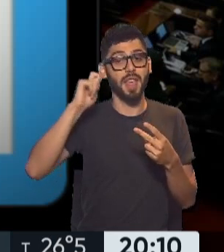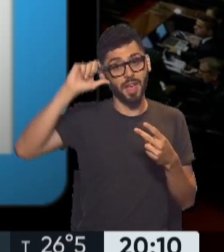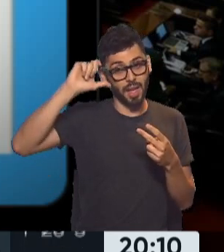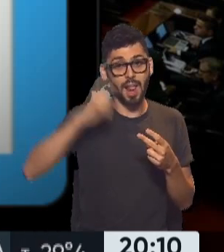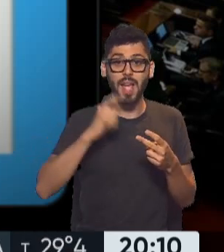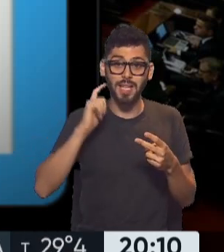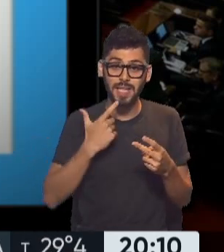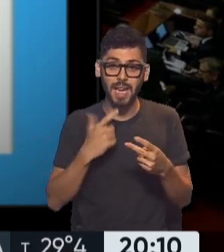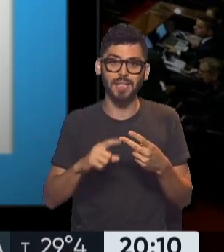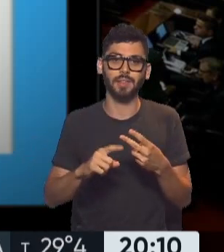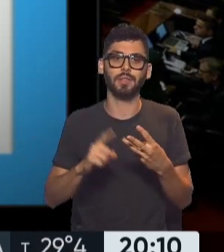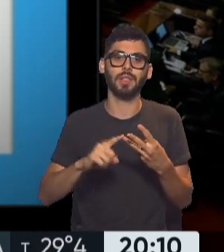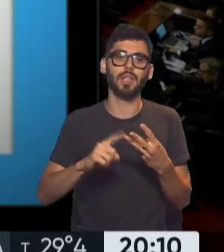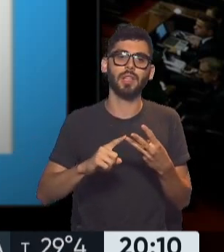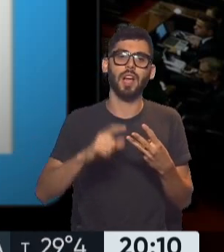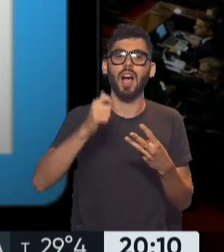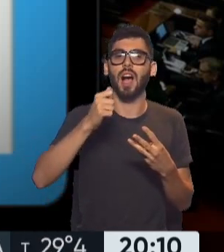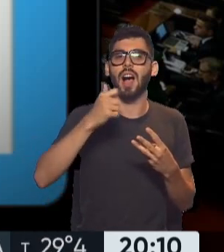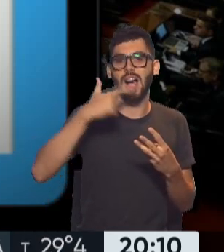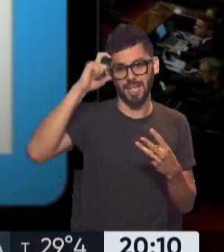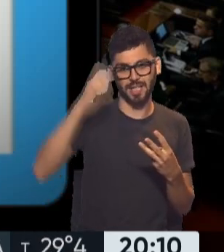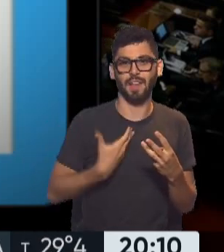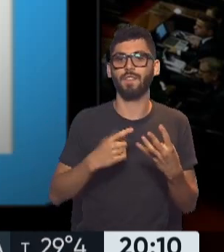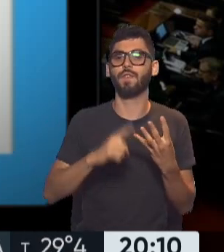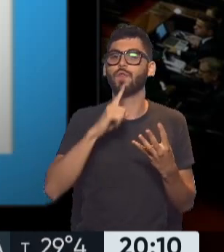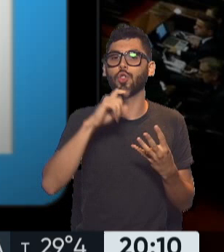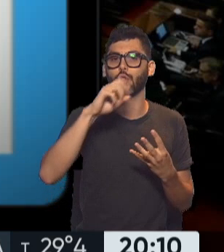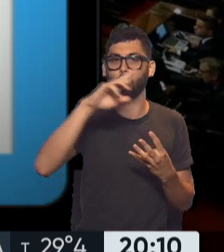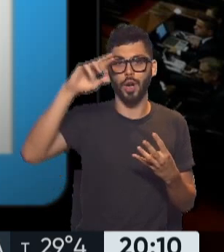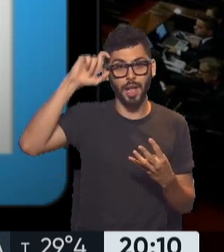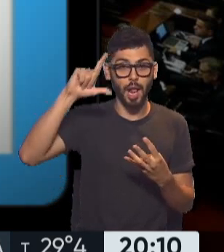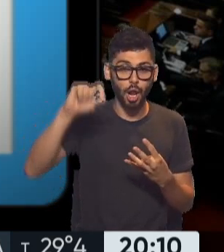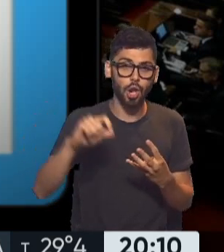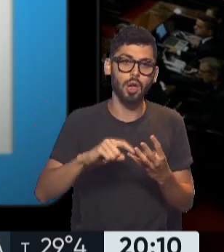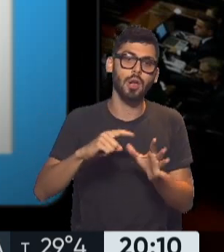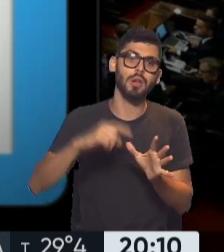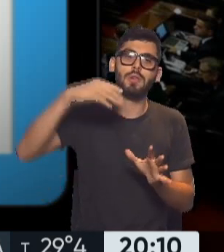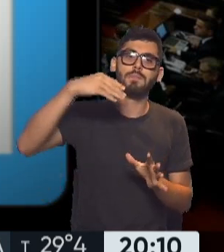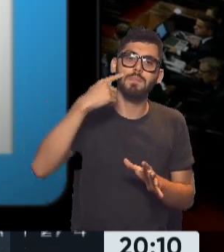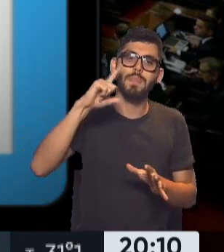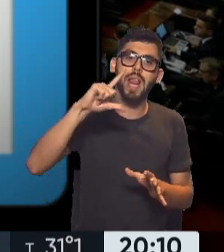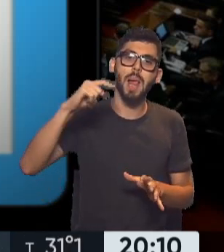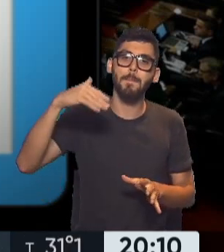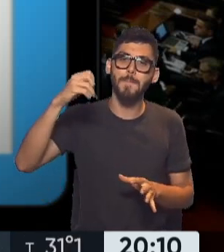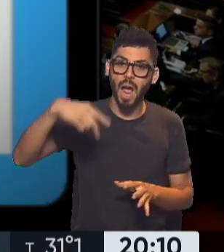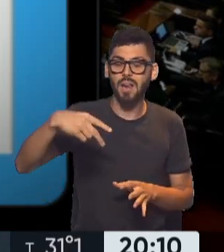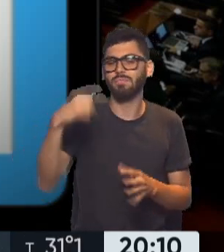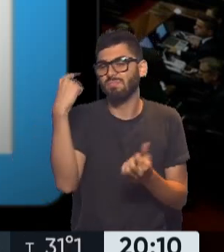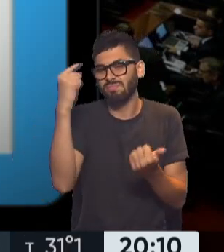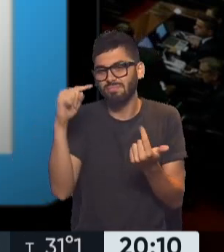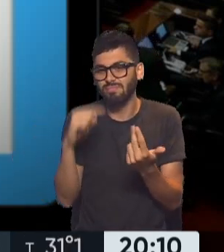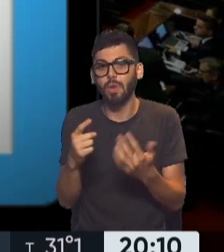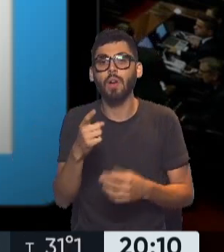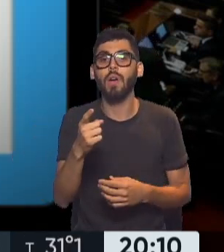obviamente, Alfredo Acef, Pablo Torello, bueno, lo estamos leyendo, ¿no? Gerardo Milman y compañía. ¿Algún análisis al